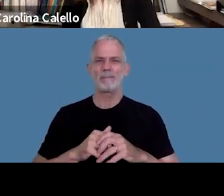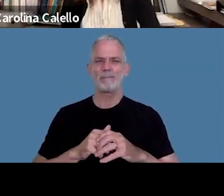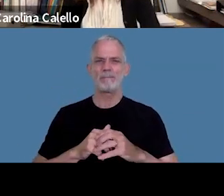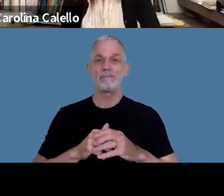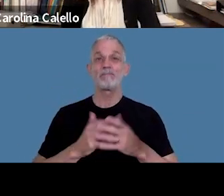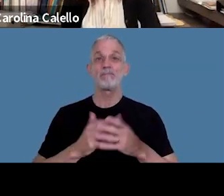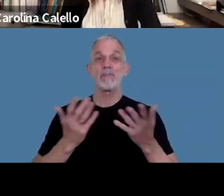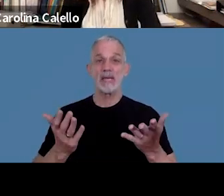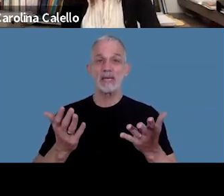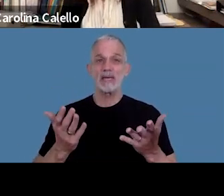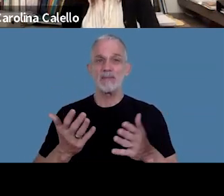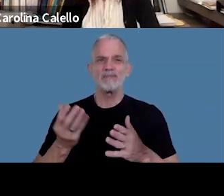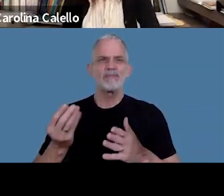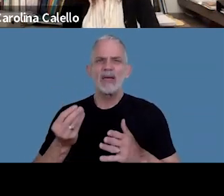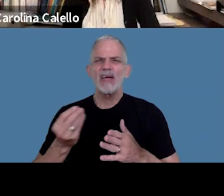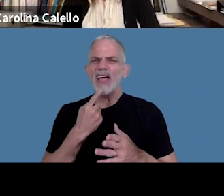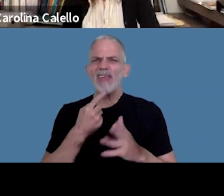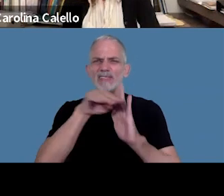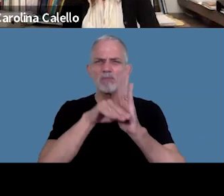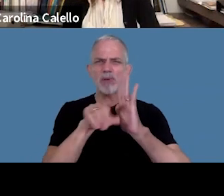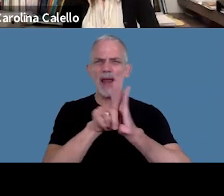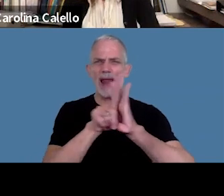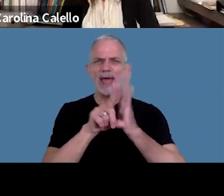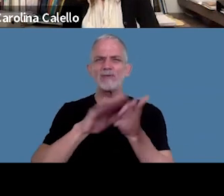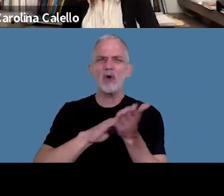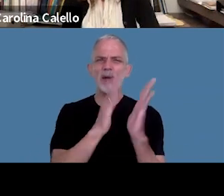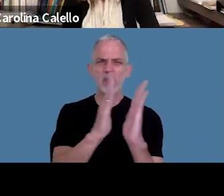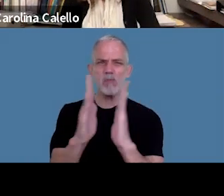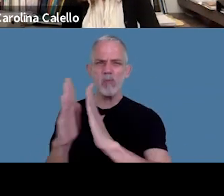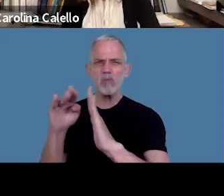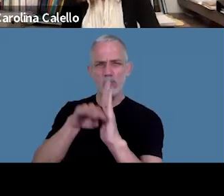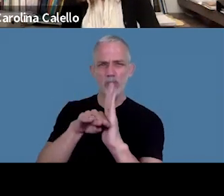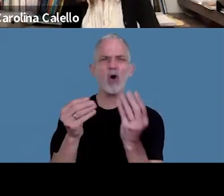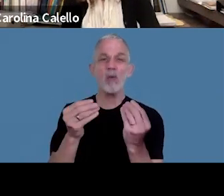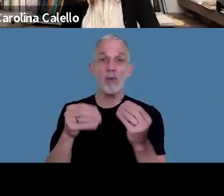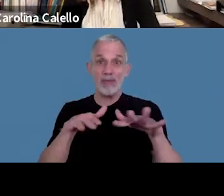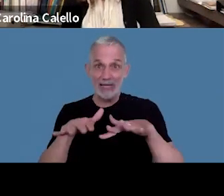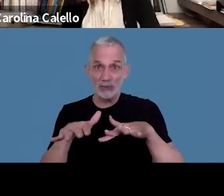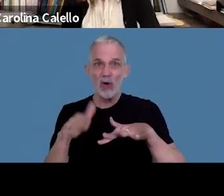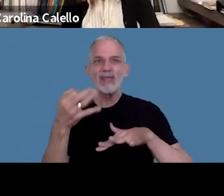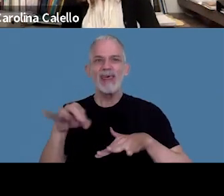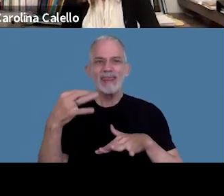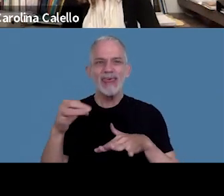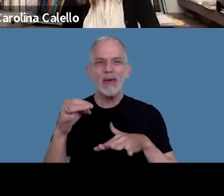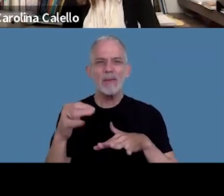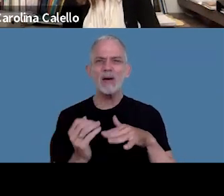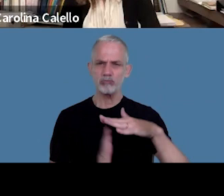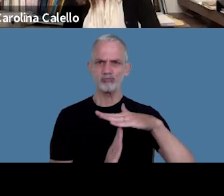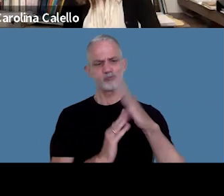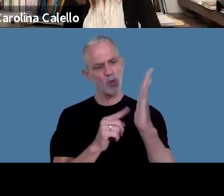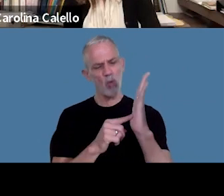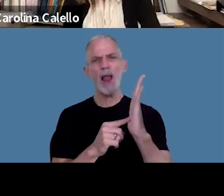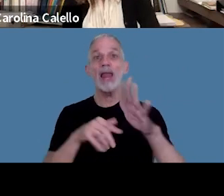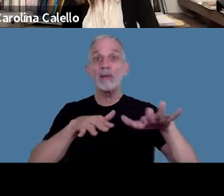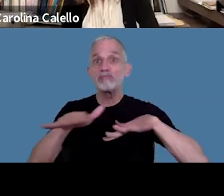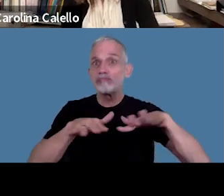qué qué es lo que dice la ley de procedimiento bueno que el acto se tiene que fundar en los hechos